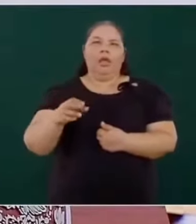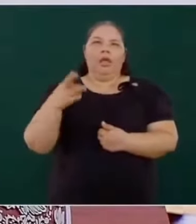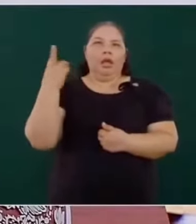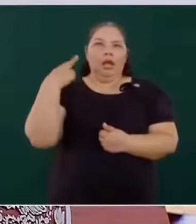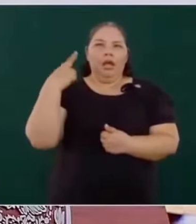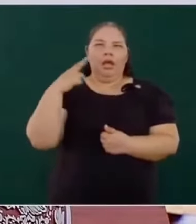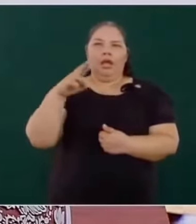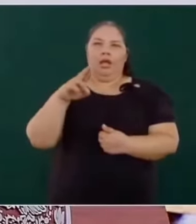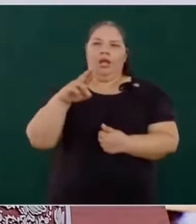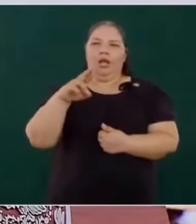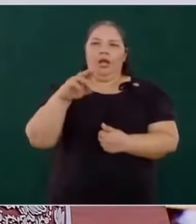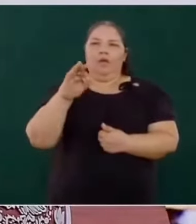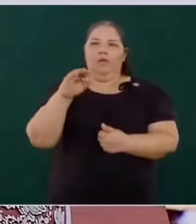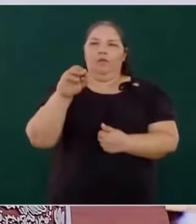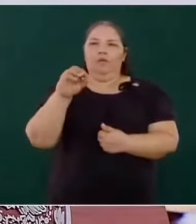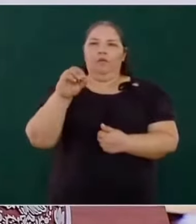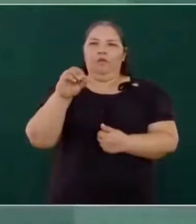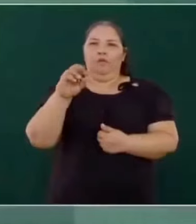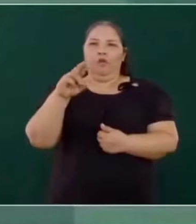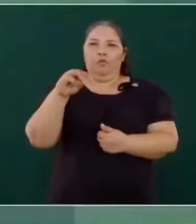a imagen